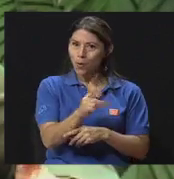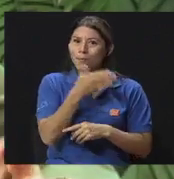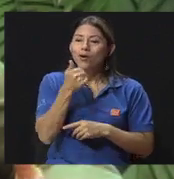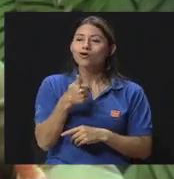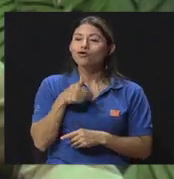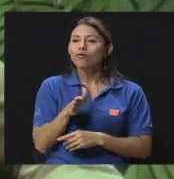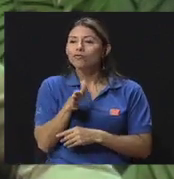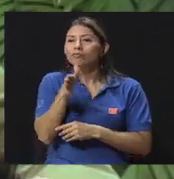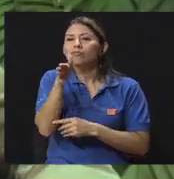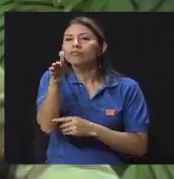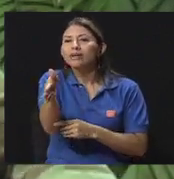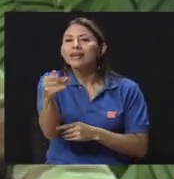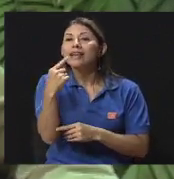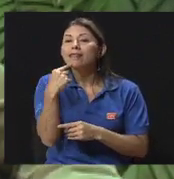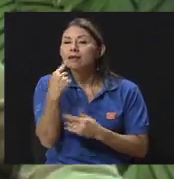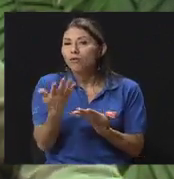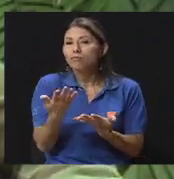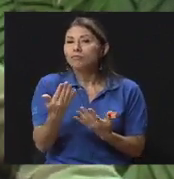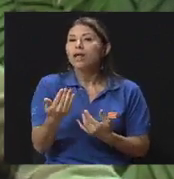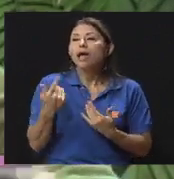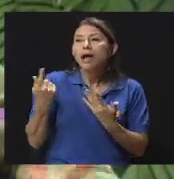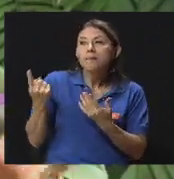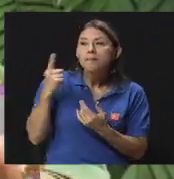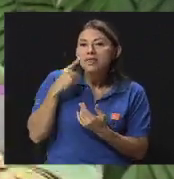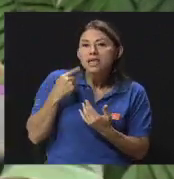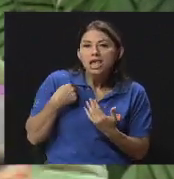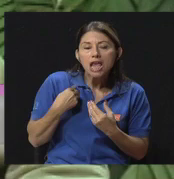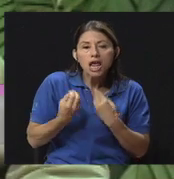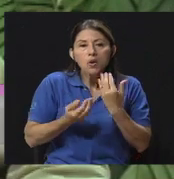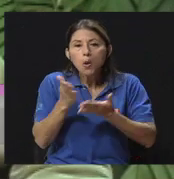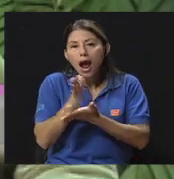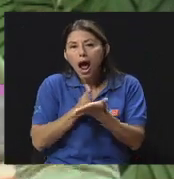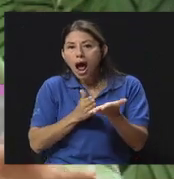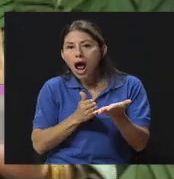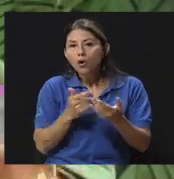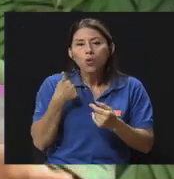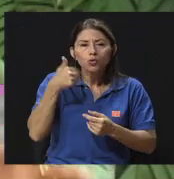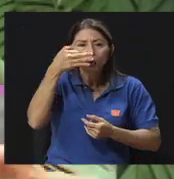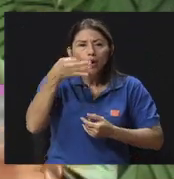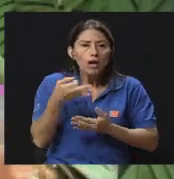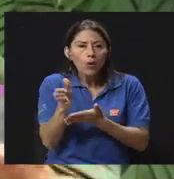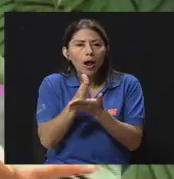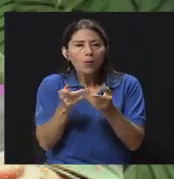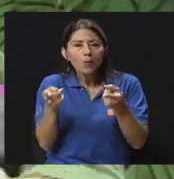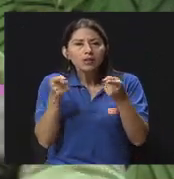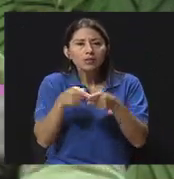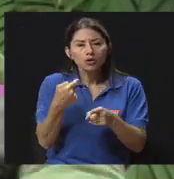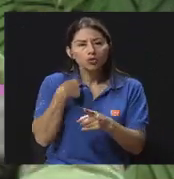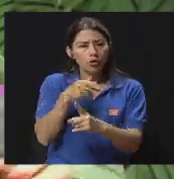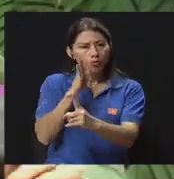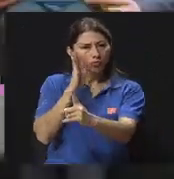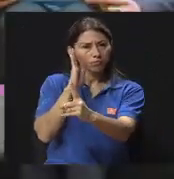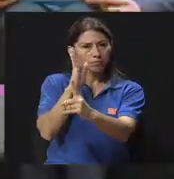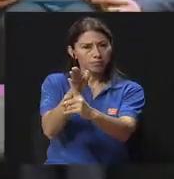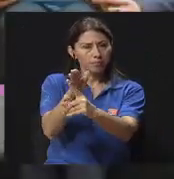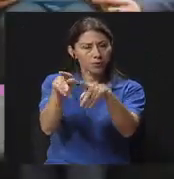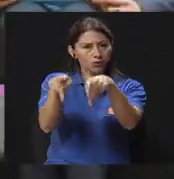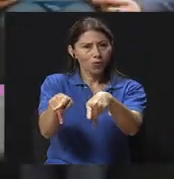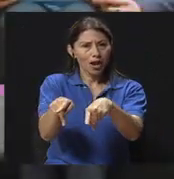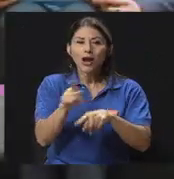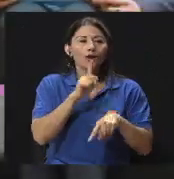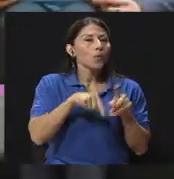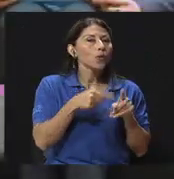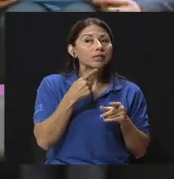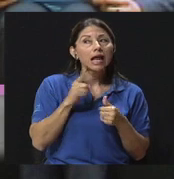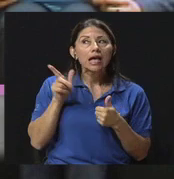Me dijeron o te parece que, o me parece que fallaste en tal cosa. Directamente a la fuente principal. No es me dijeron,